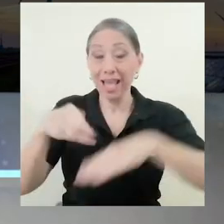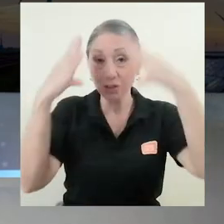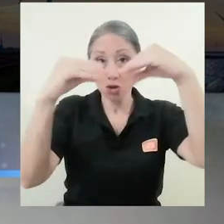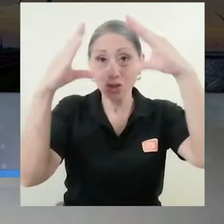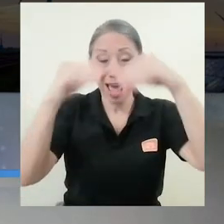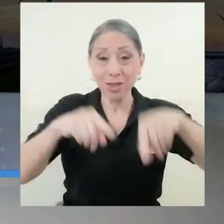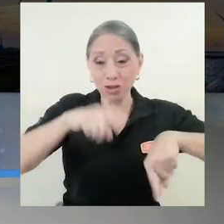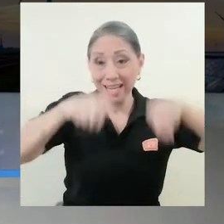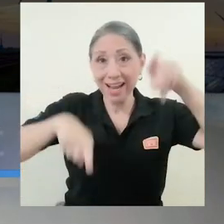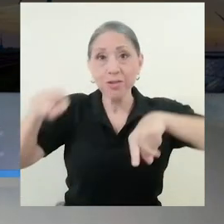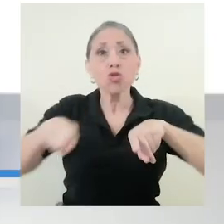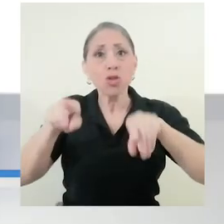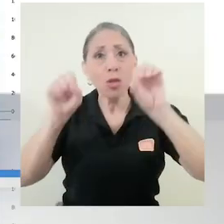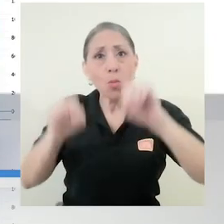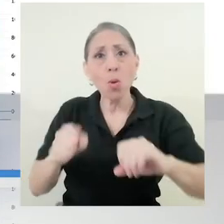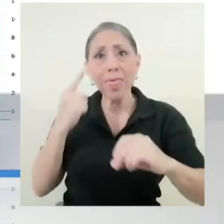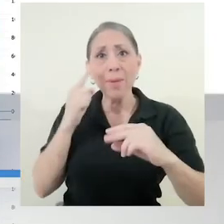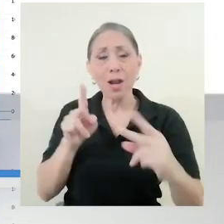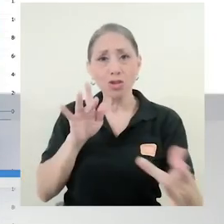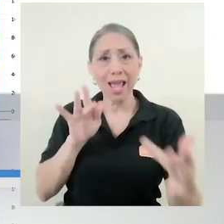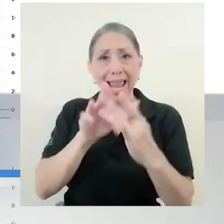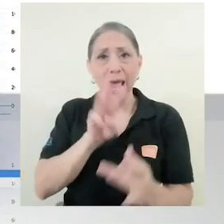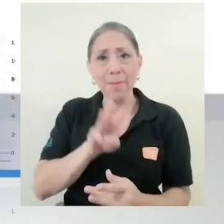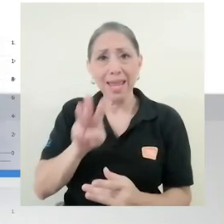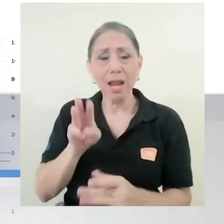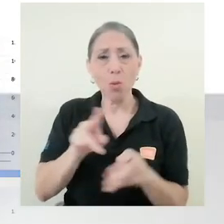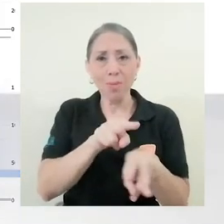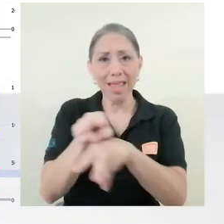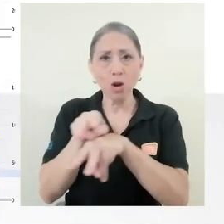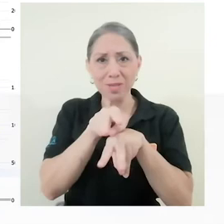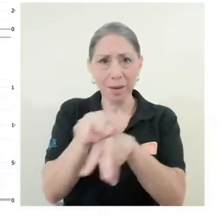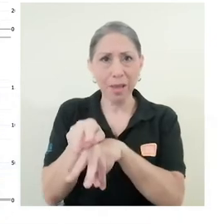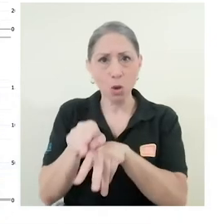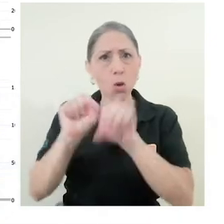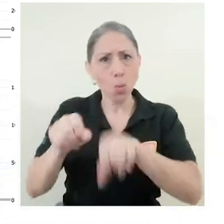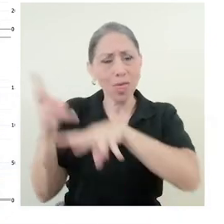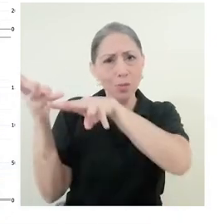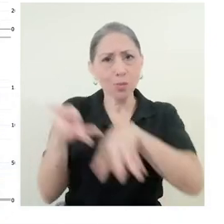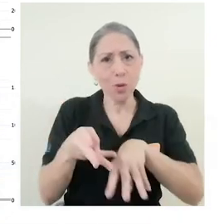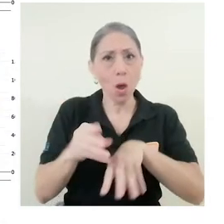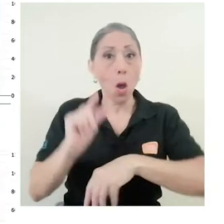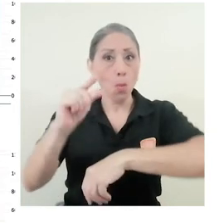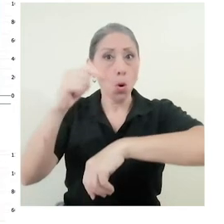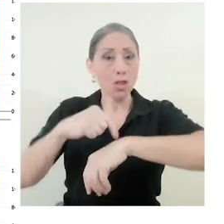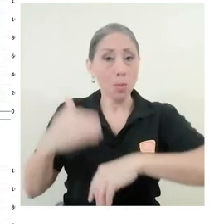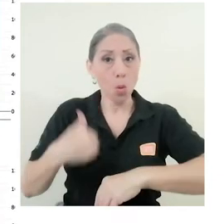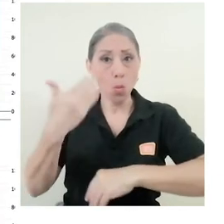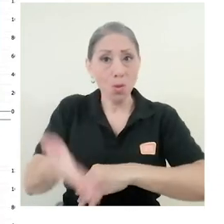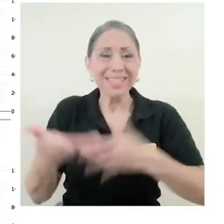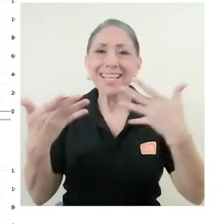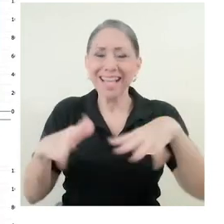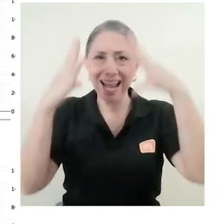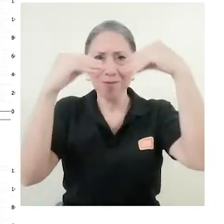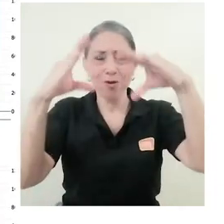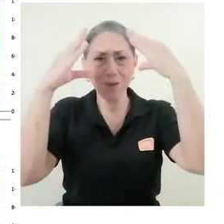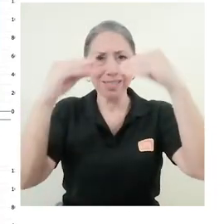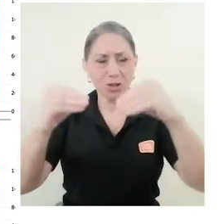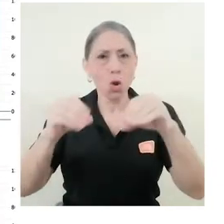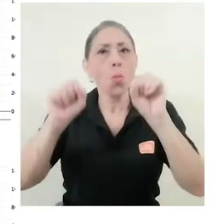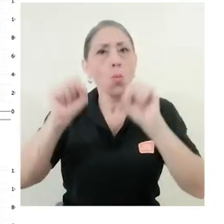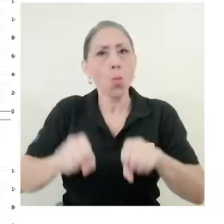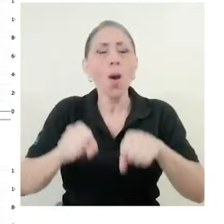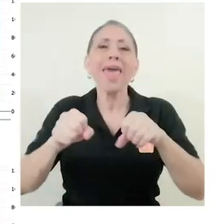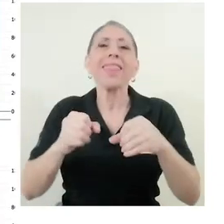consultar y descargar en la página web del observatorio y muy pronto la información estará disponible por